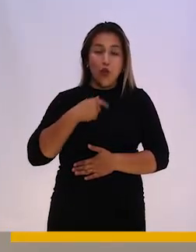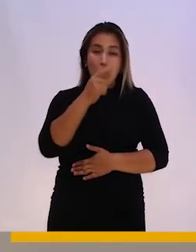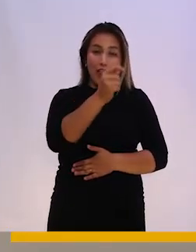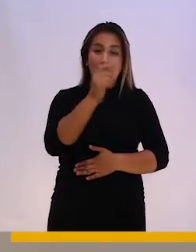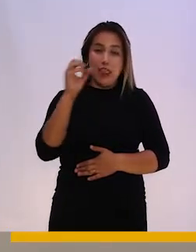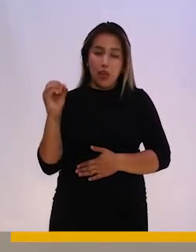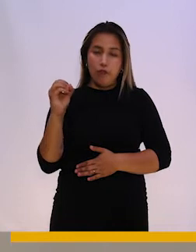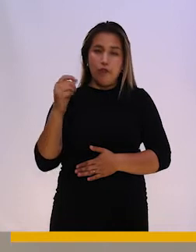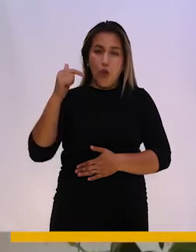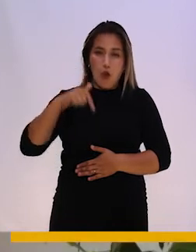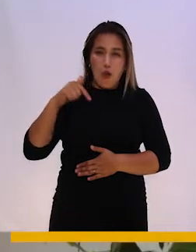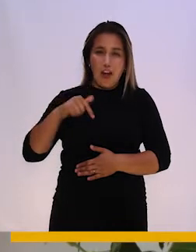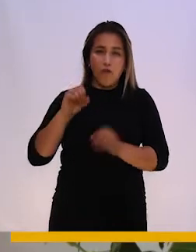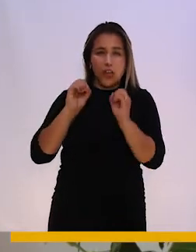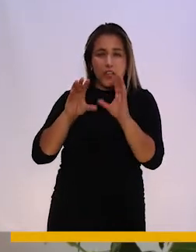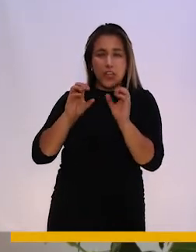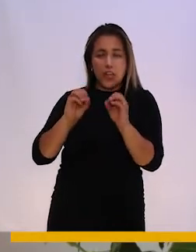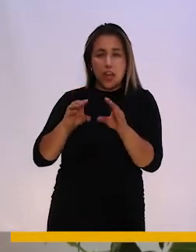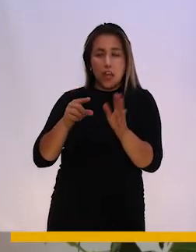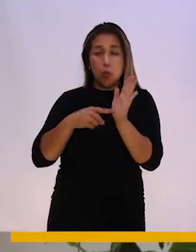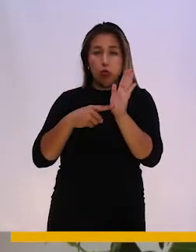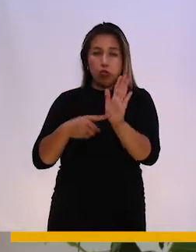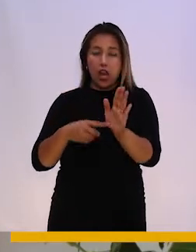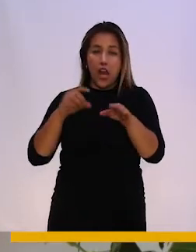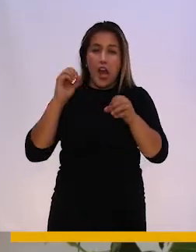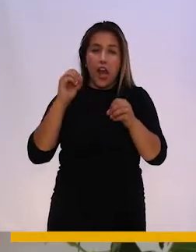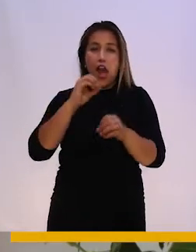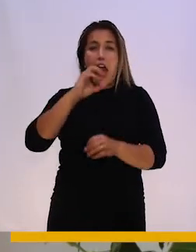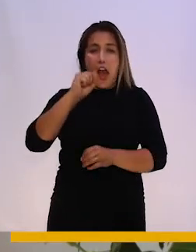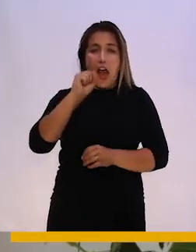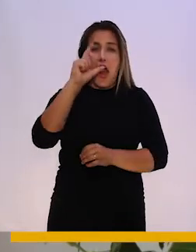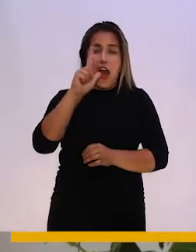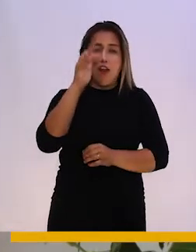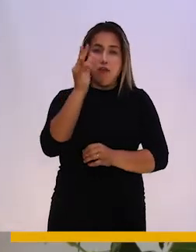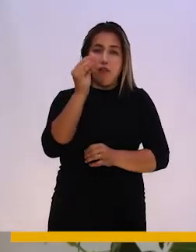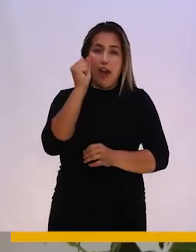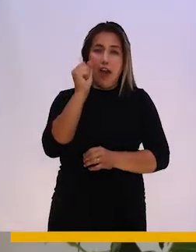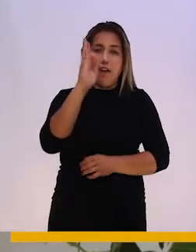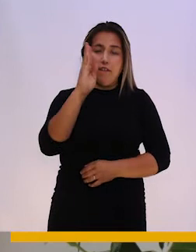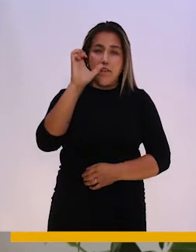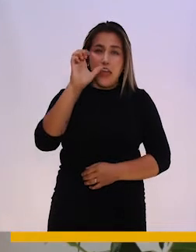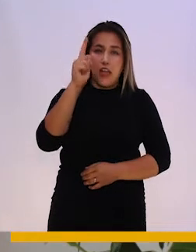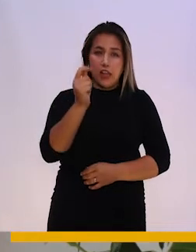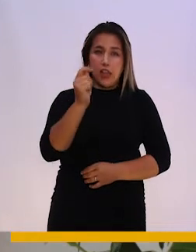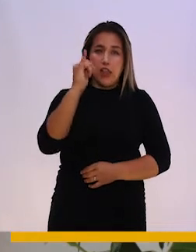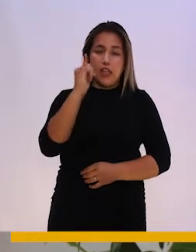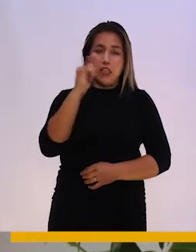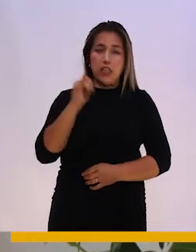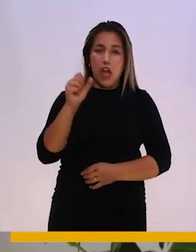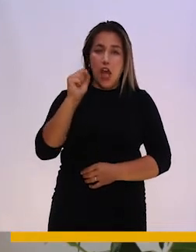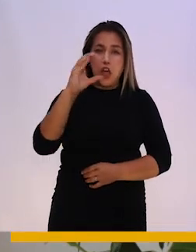Carolina Andrade, terapeuta ocupacional. Hoy les quiero hablar sobre la alfabetización digital y el uso de la tecnología en las personas mayores,